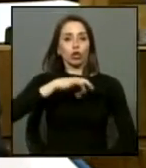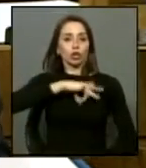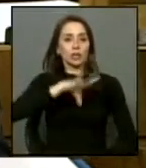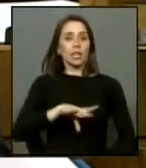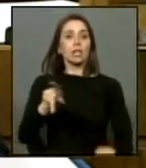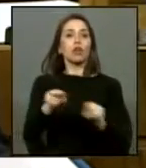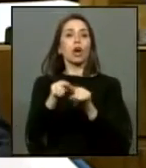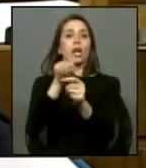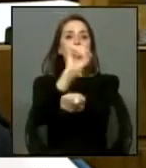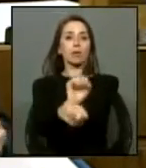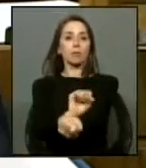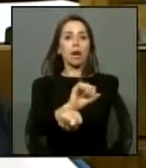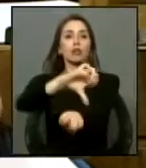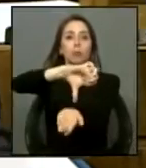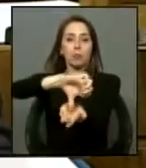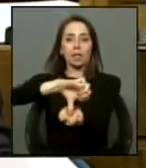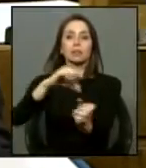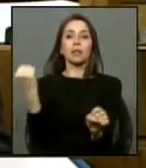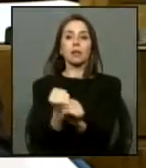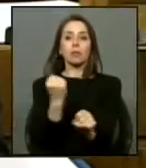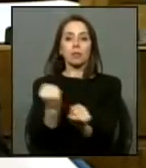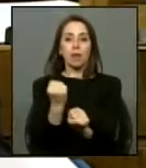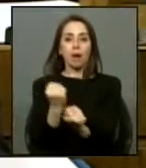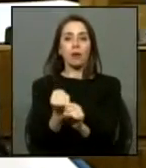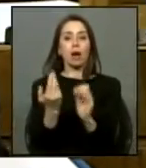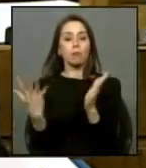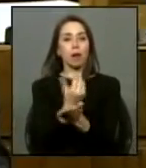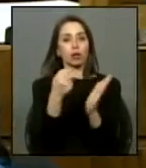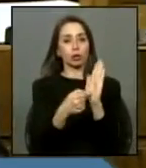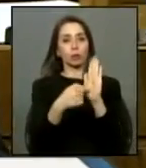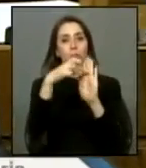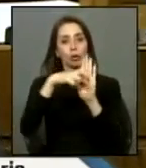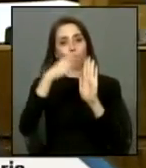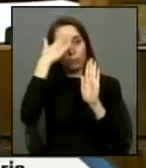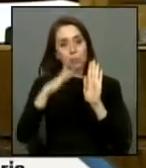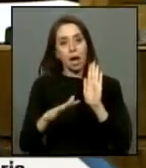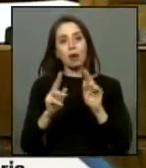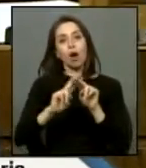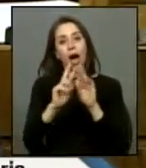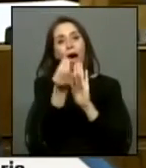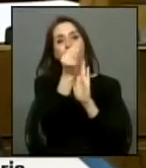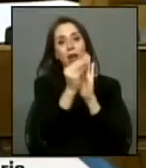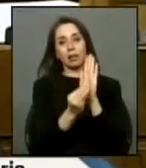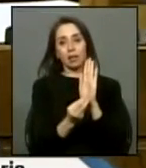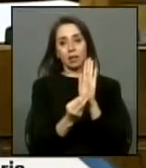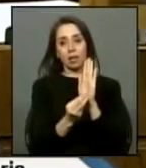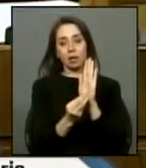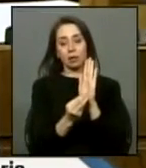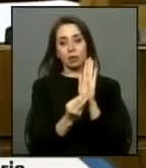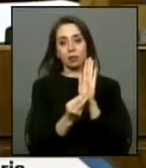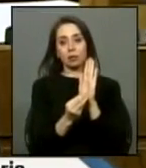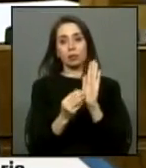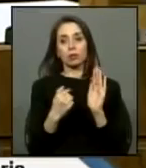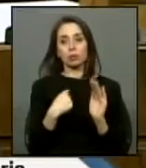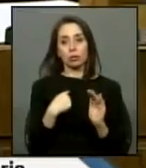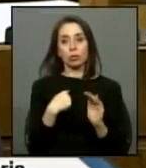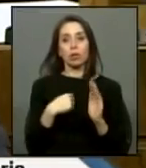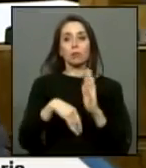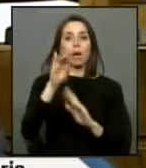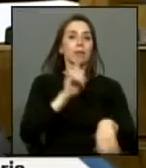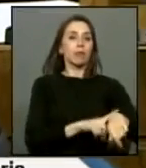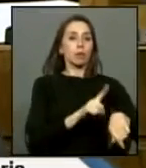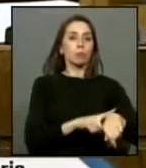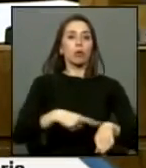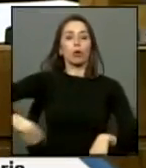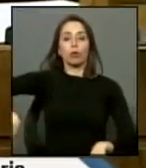somos hermanos de un mismo país y tenemos que trabajar por eso este proyecto es malo y espero que se arregle así que por lo mismo yo y la gran mayoría